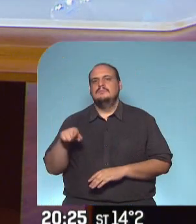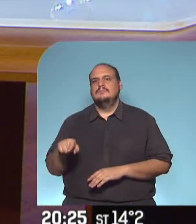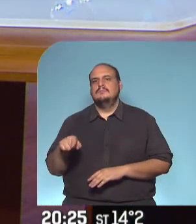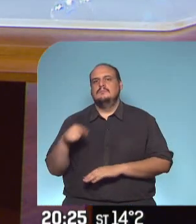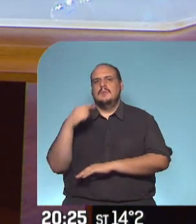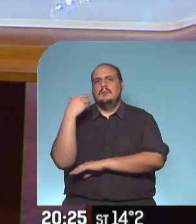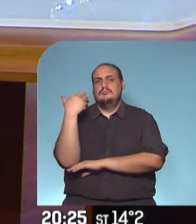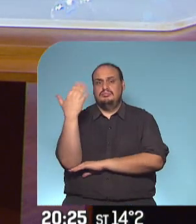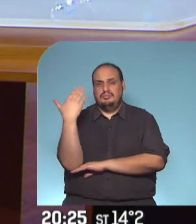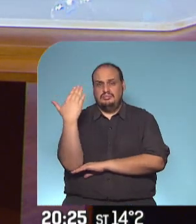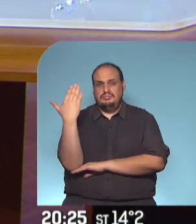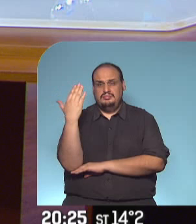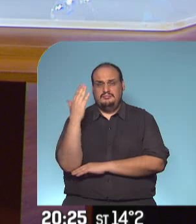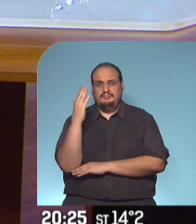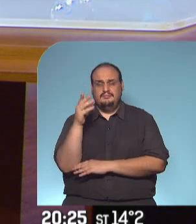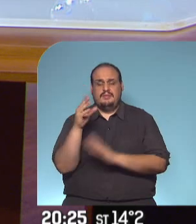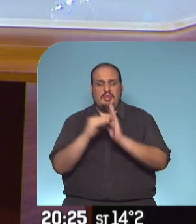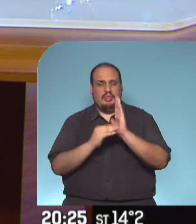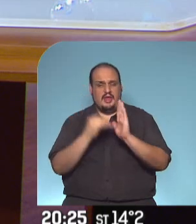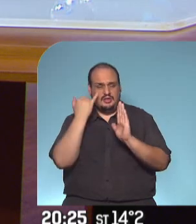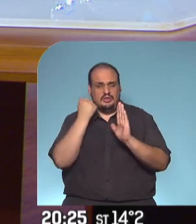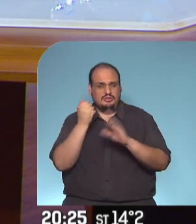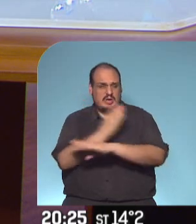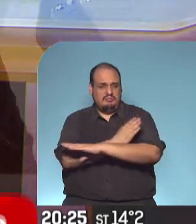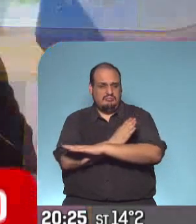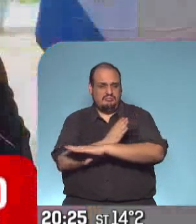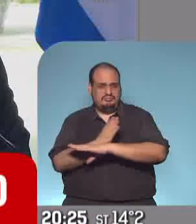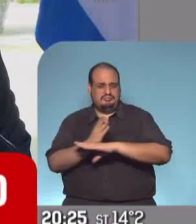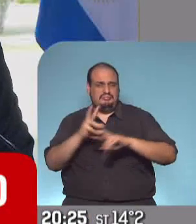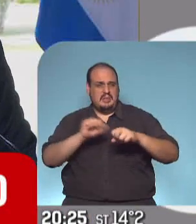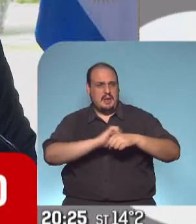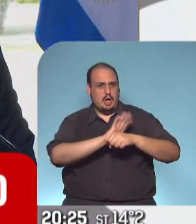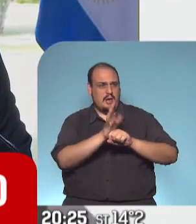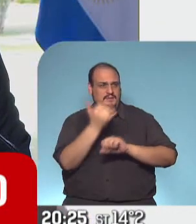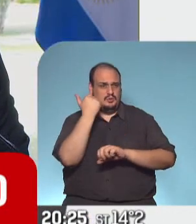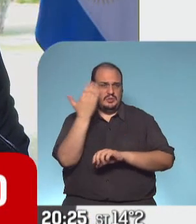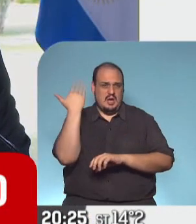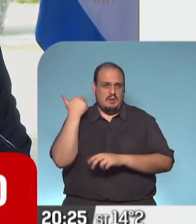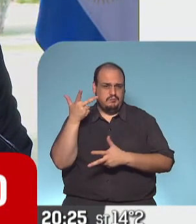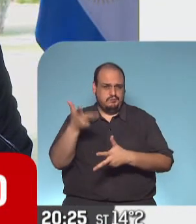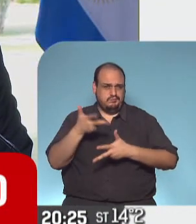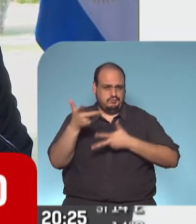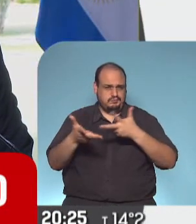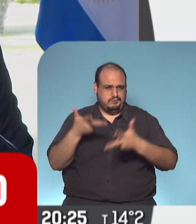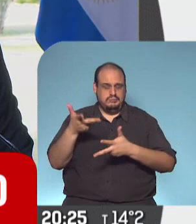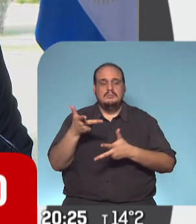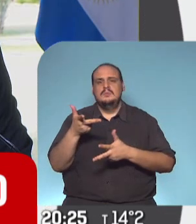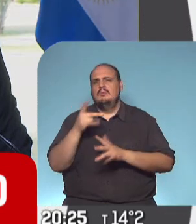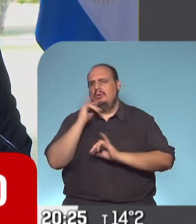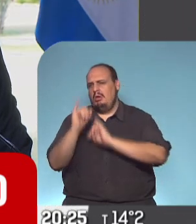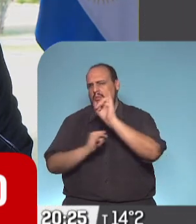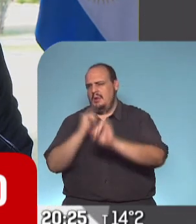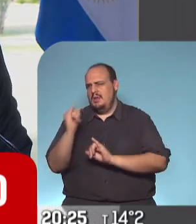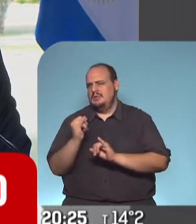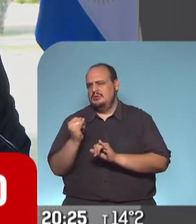parte central de los datos del coronavirus cuando ya había pasado la explicación esencial de